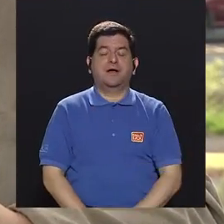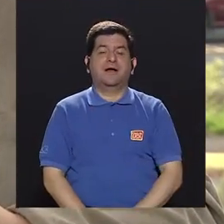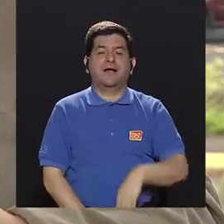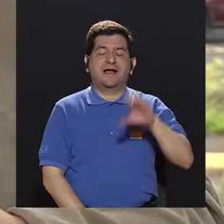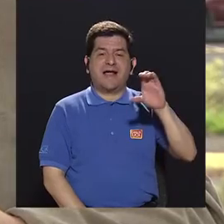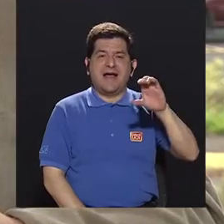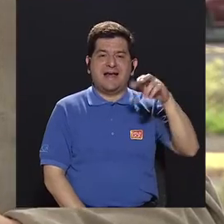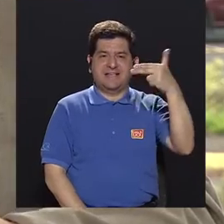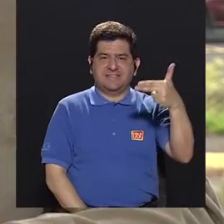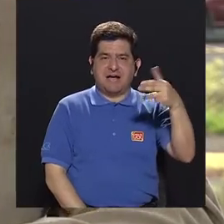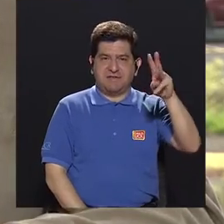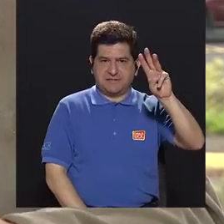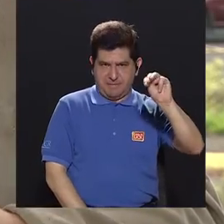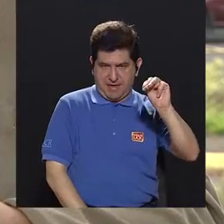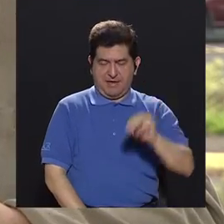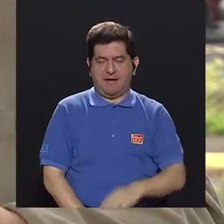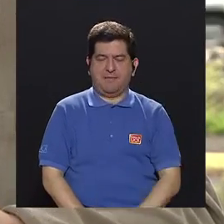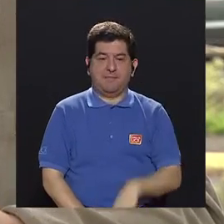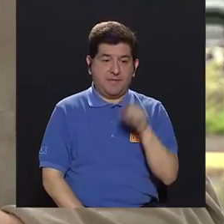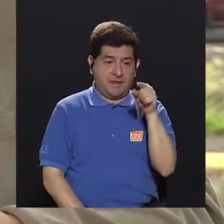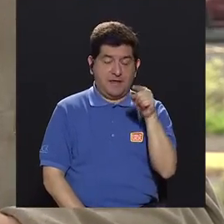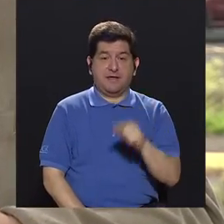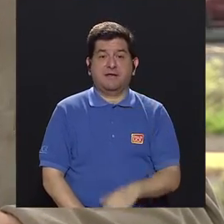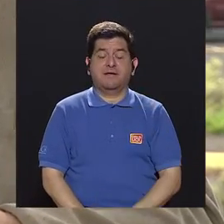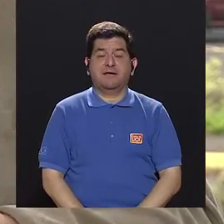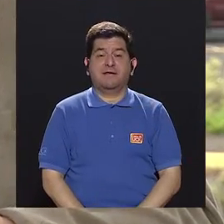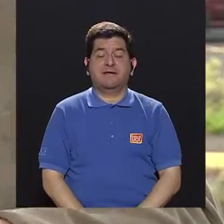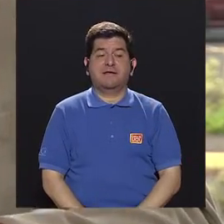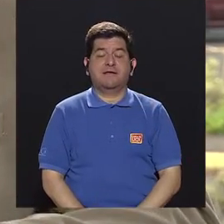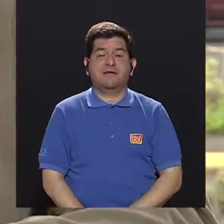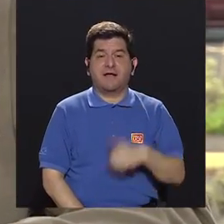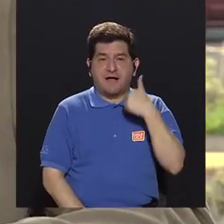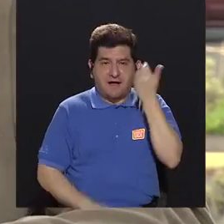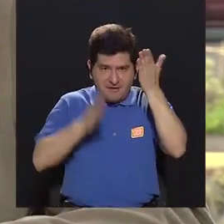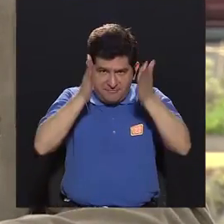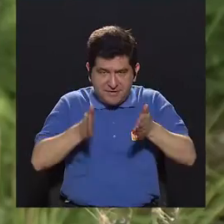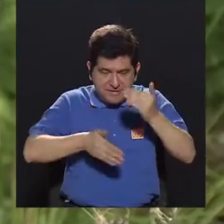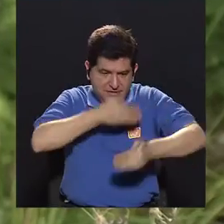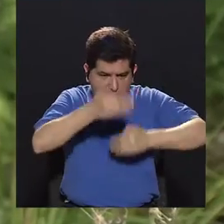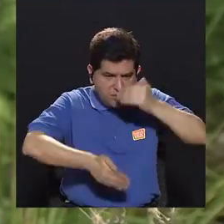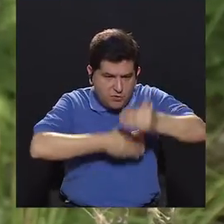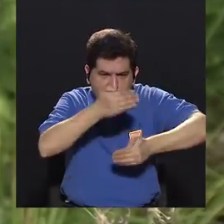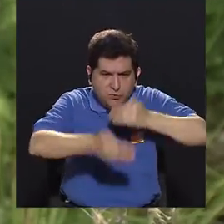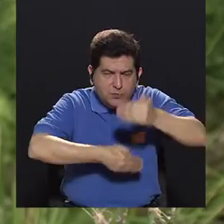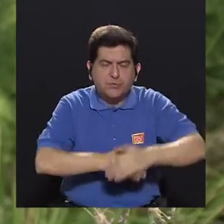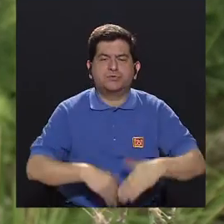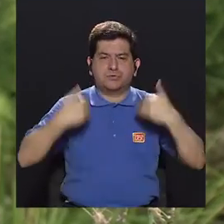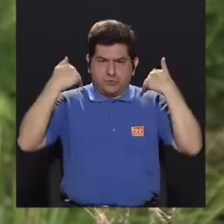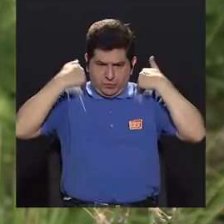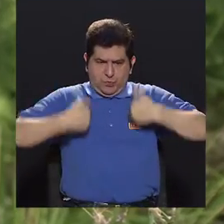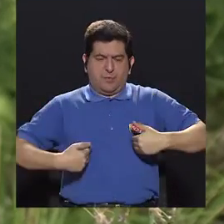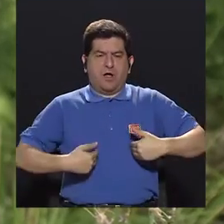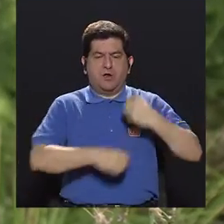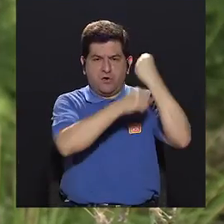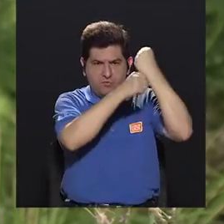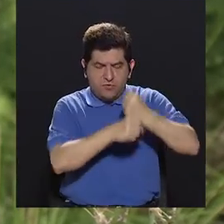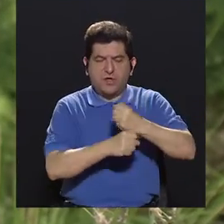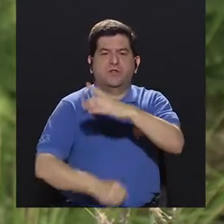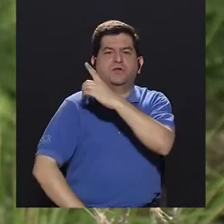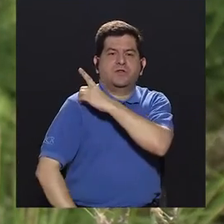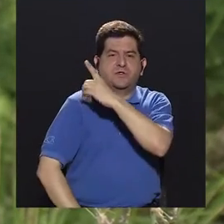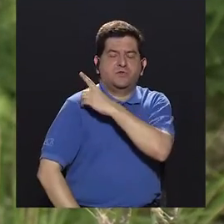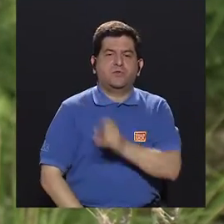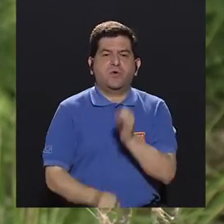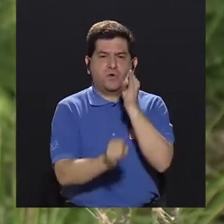señora Carla Chávez Mejía, que Mejía sí, es facilitadora de procesos humanos, fundadora y